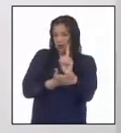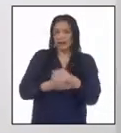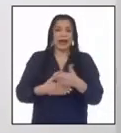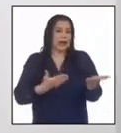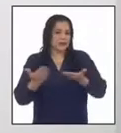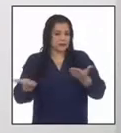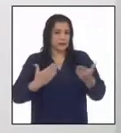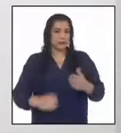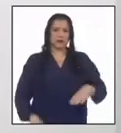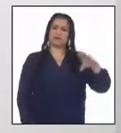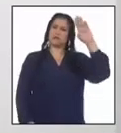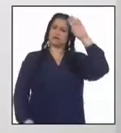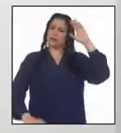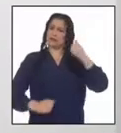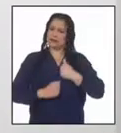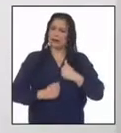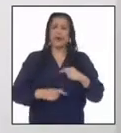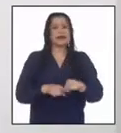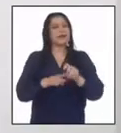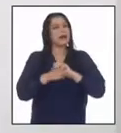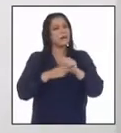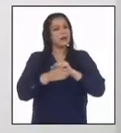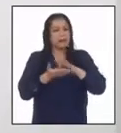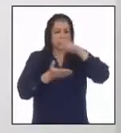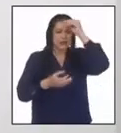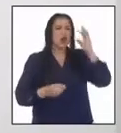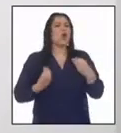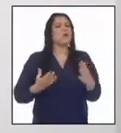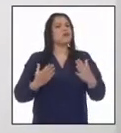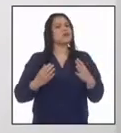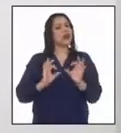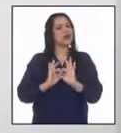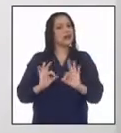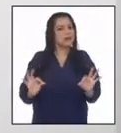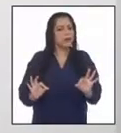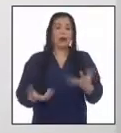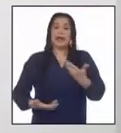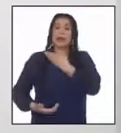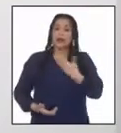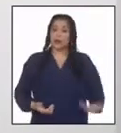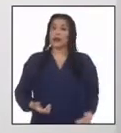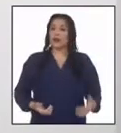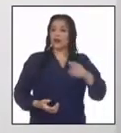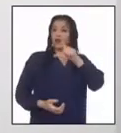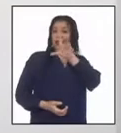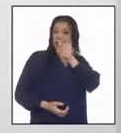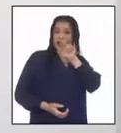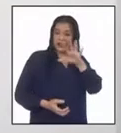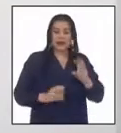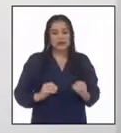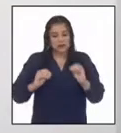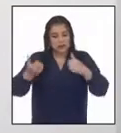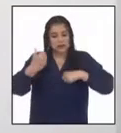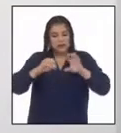al servicio militar y a prácticas de higiene. Durante el gobierno de Leguía, estas actividades fueron aplicadas muchas veces de